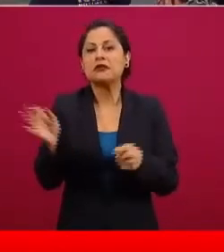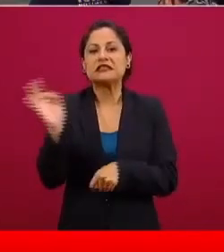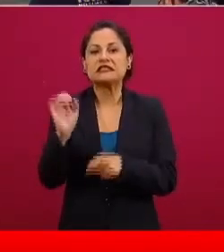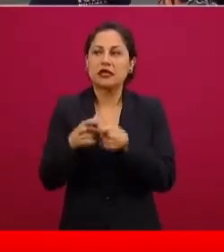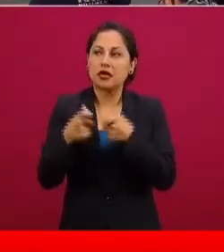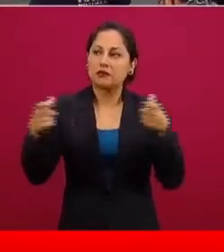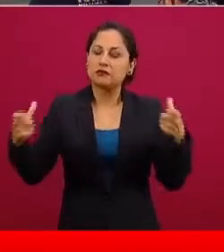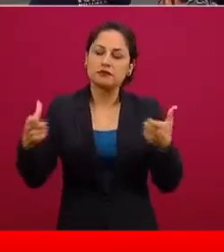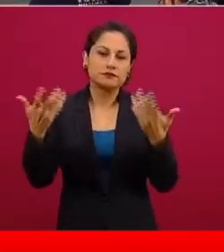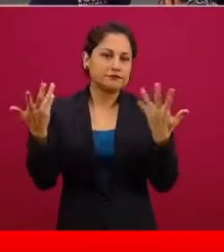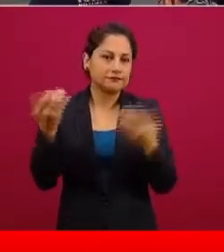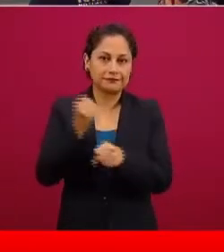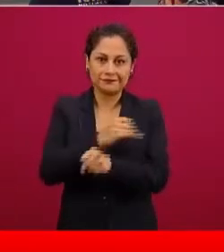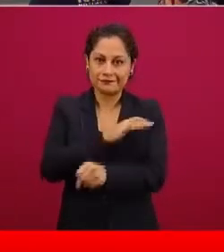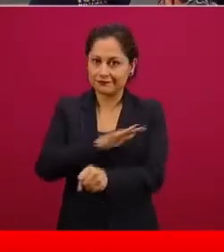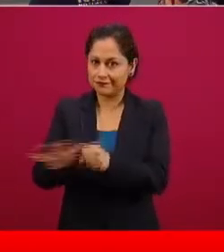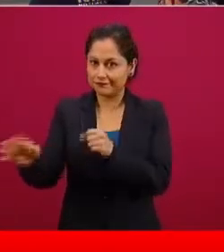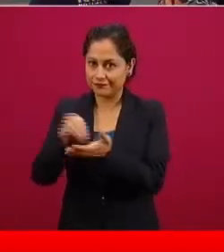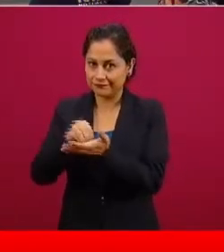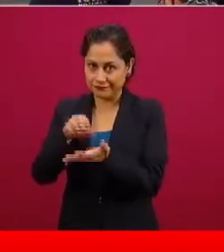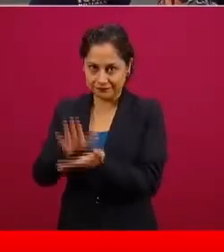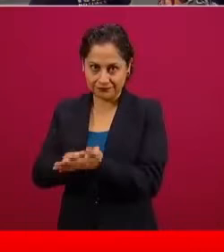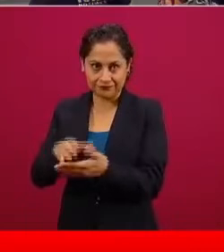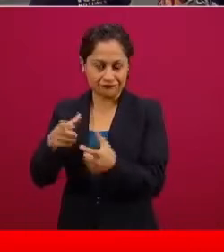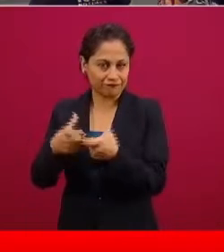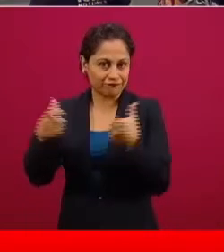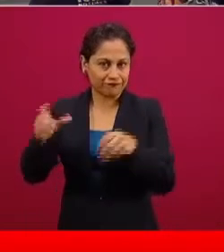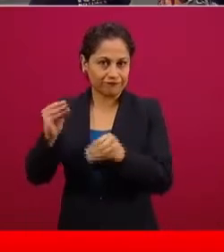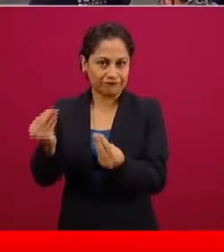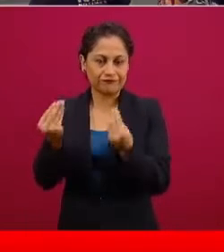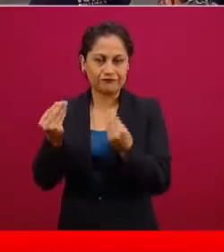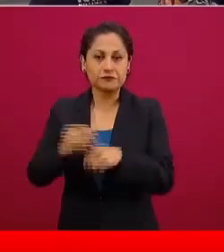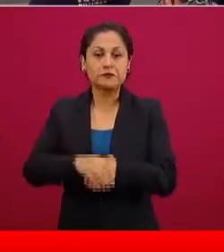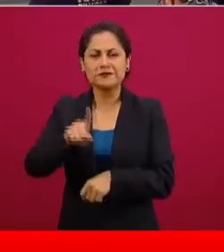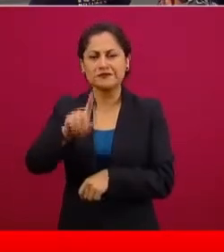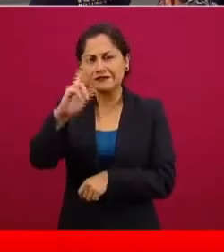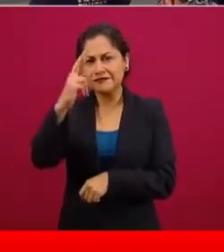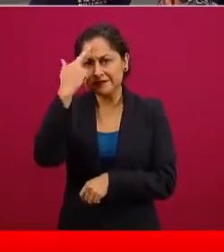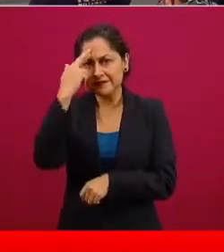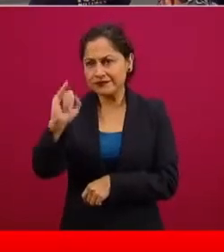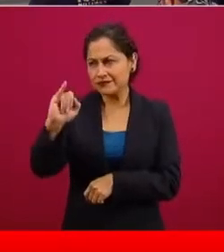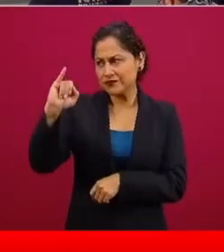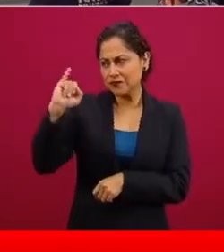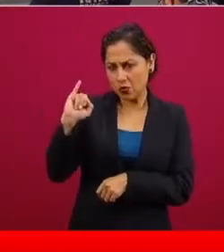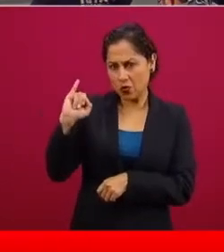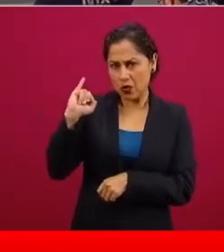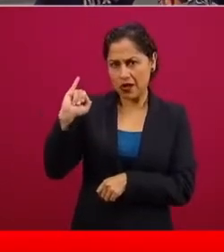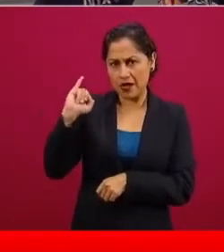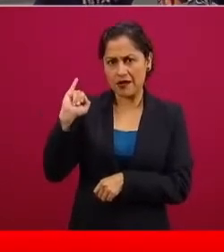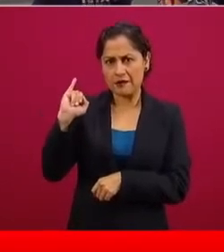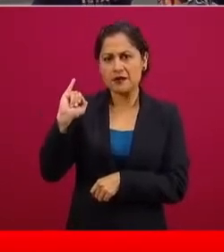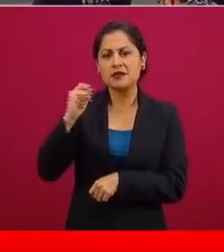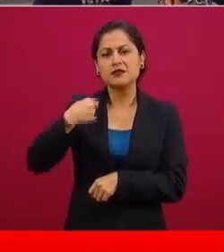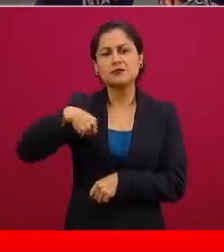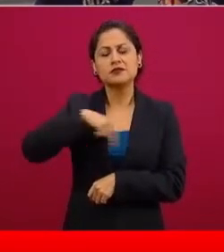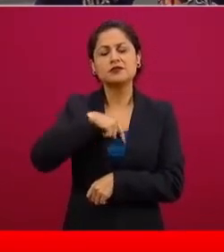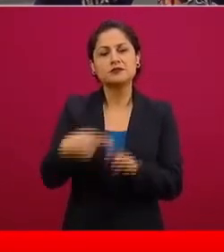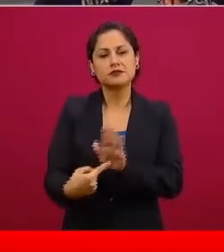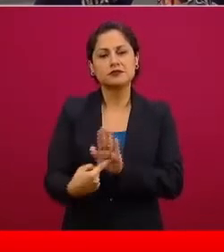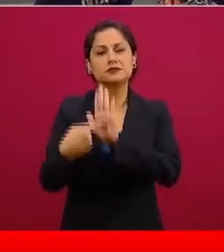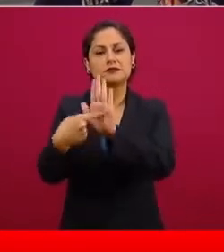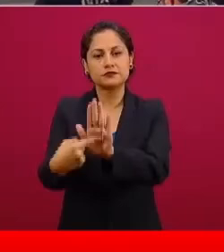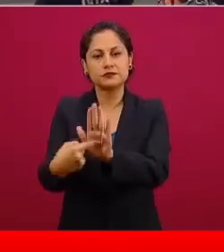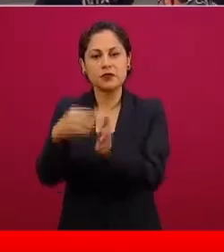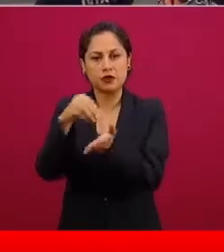Pero recordarán que el jueves pasado presentamos estos dos escenarios que son producto de un refinado trabajo de